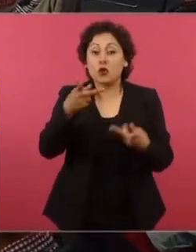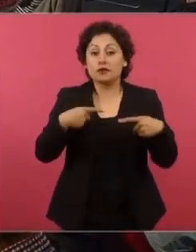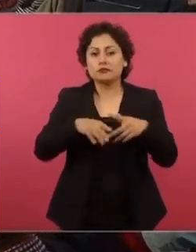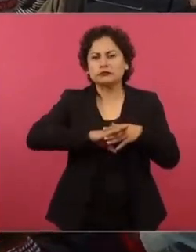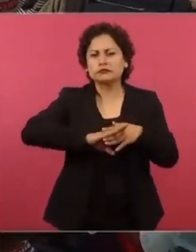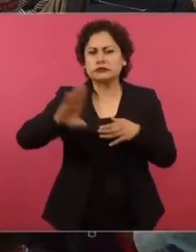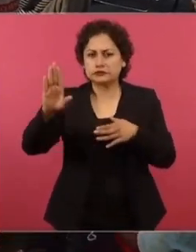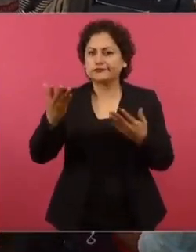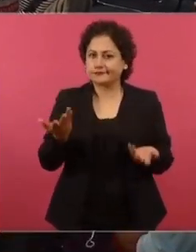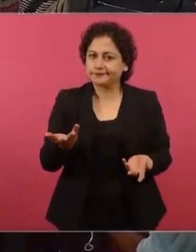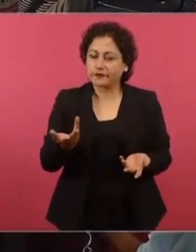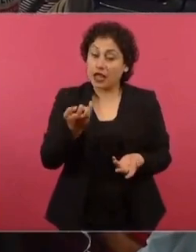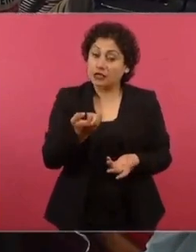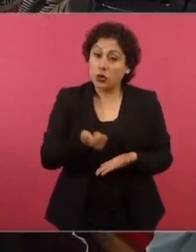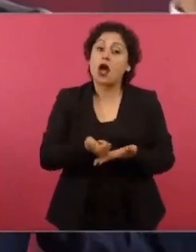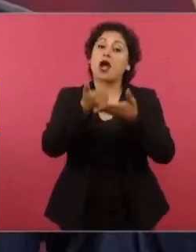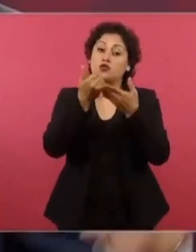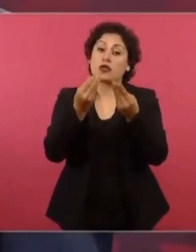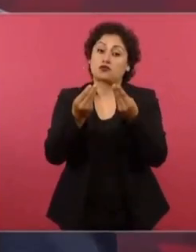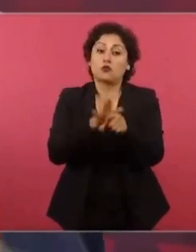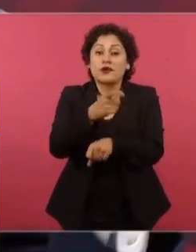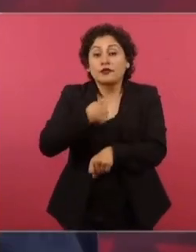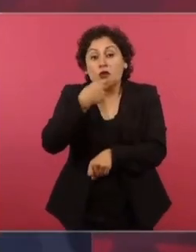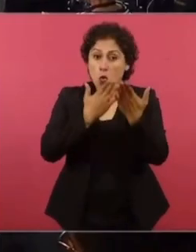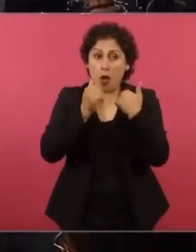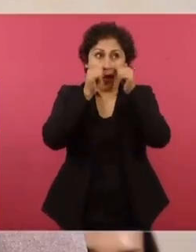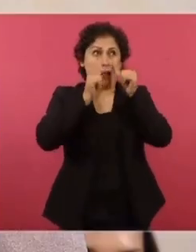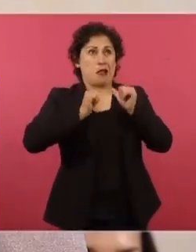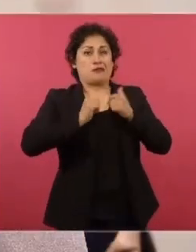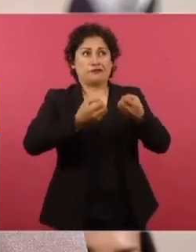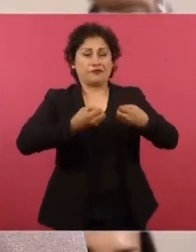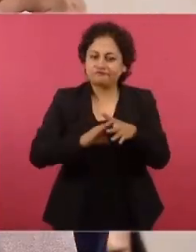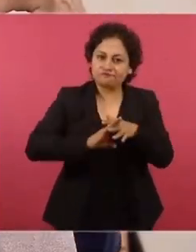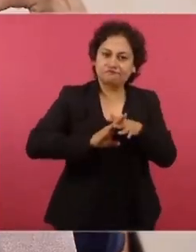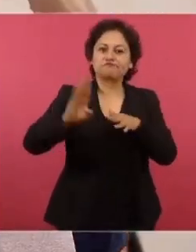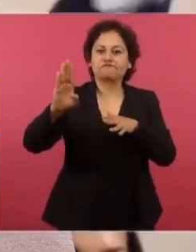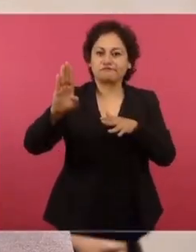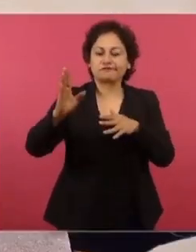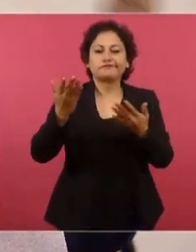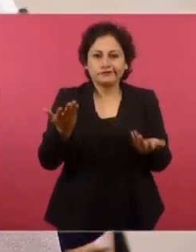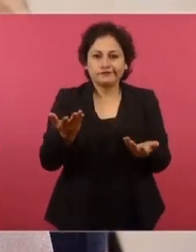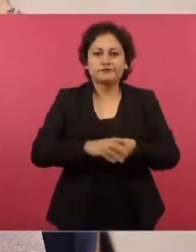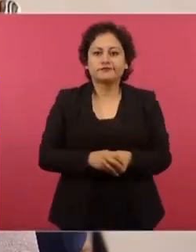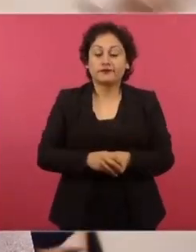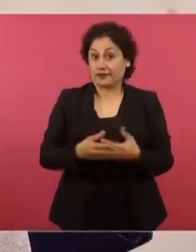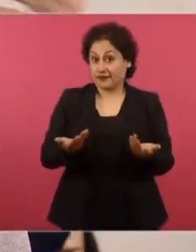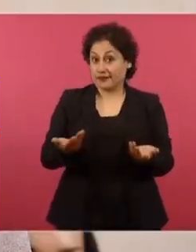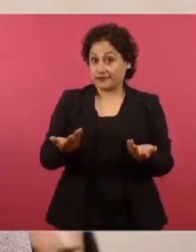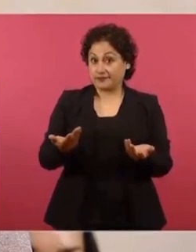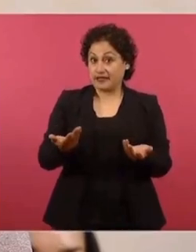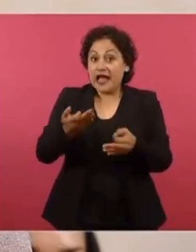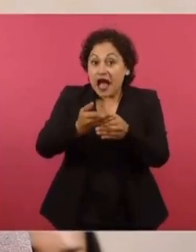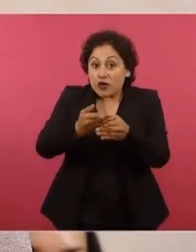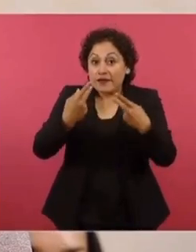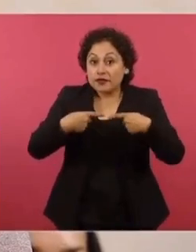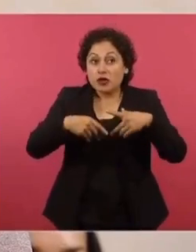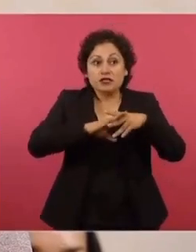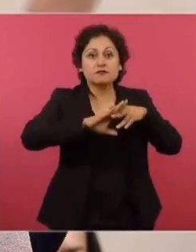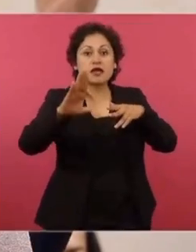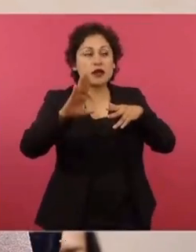social. Nos ayudó mucho, por eso son héroes los migrantes. Y ahora hasta ayudan a sus familiares